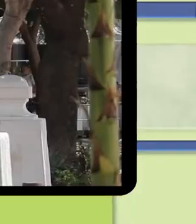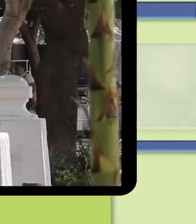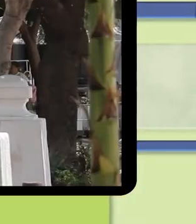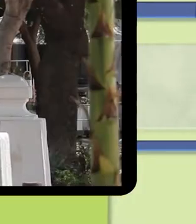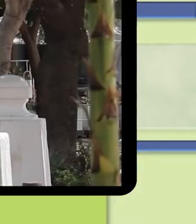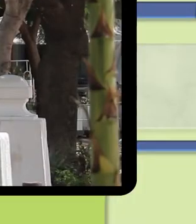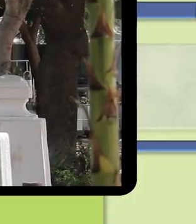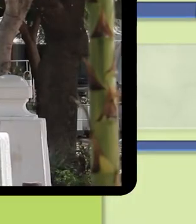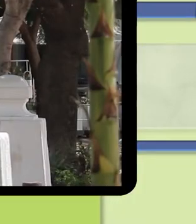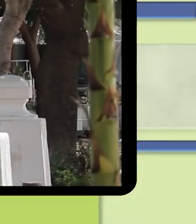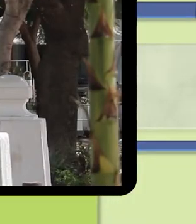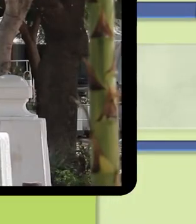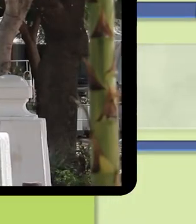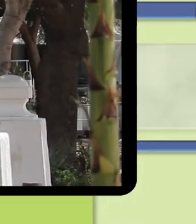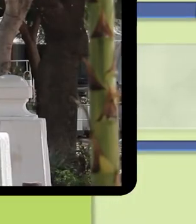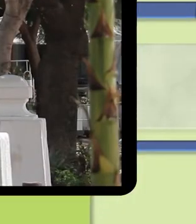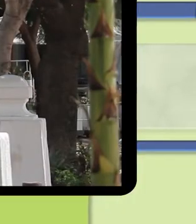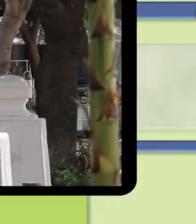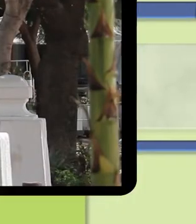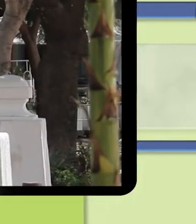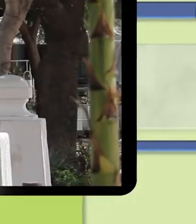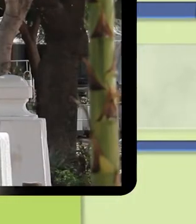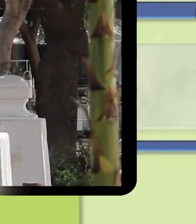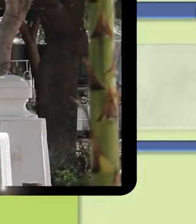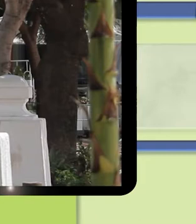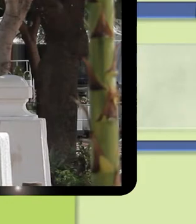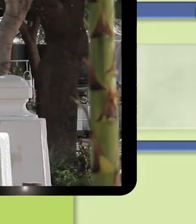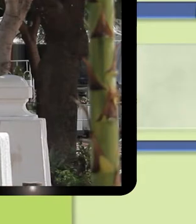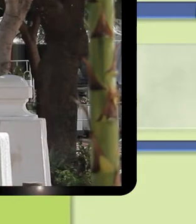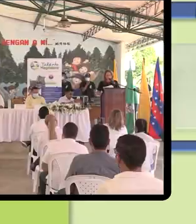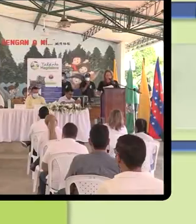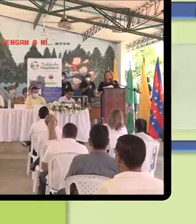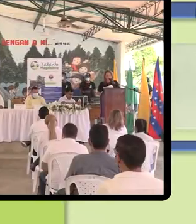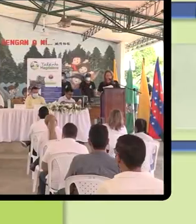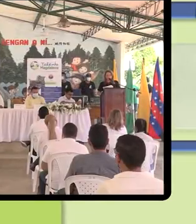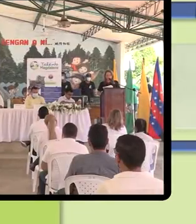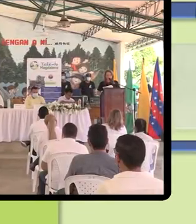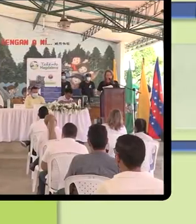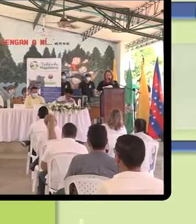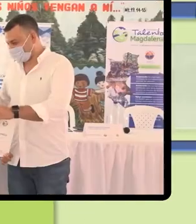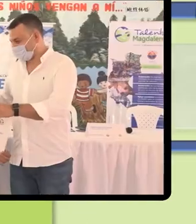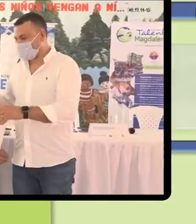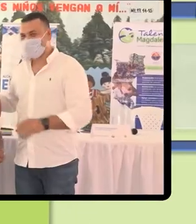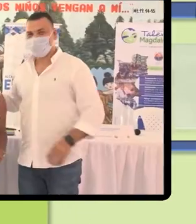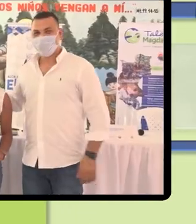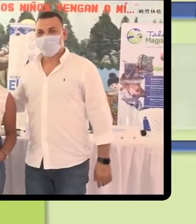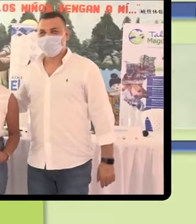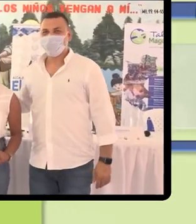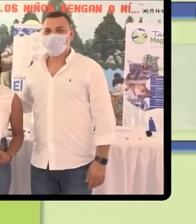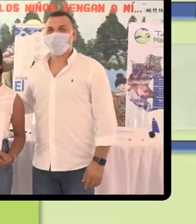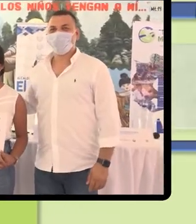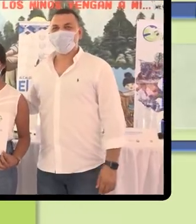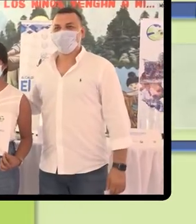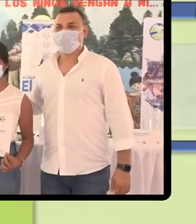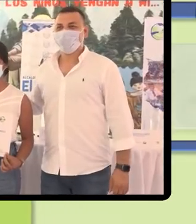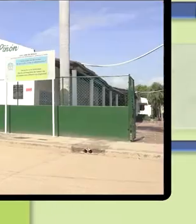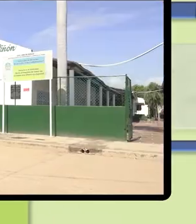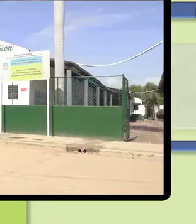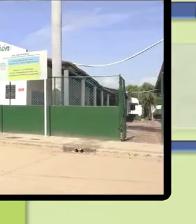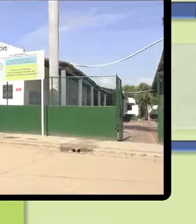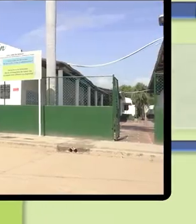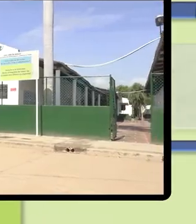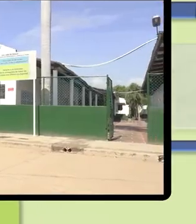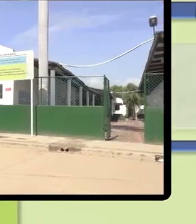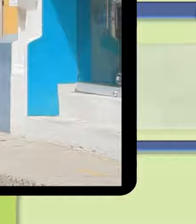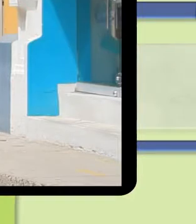Nuestra Casa de Estudios Superiores llegó hasta el municipio del Piñón, en el departamento del Magdalena, para entregar becas a jóvenes para el programa